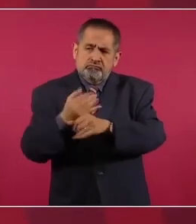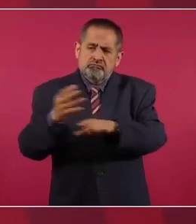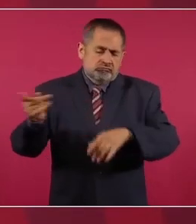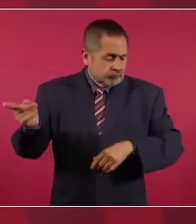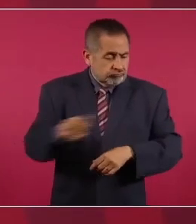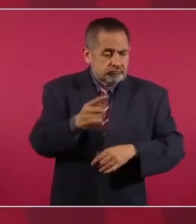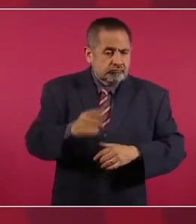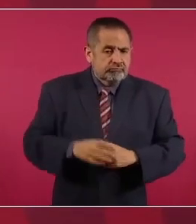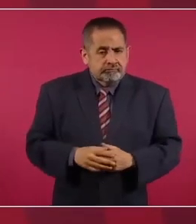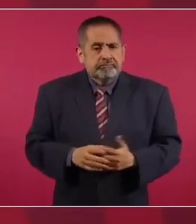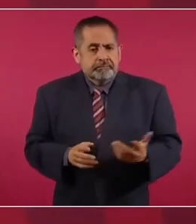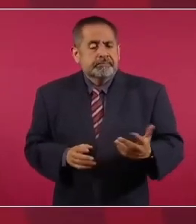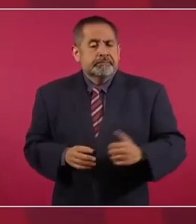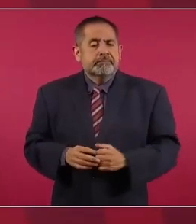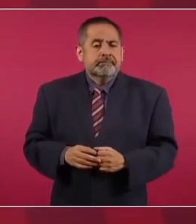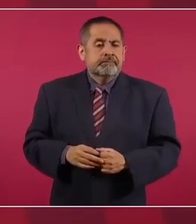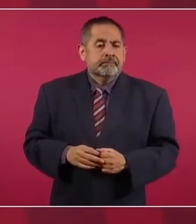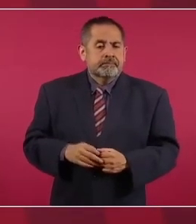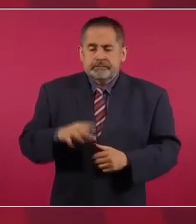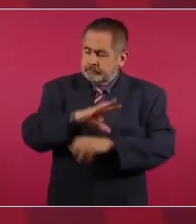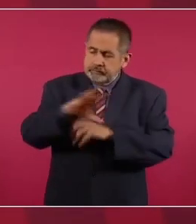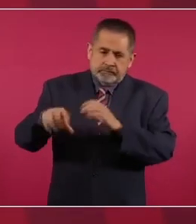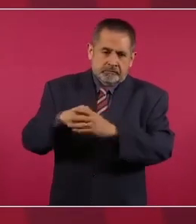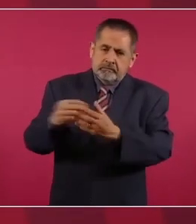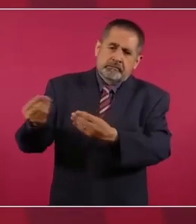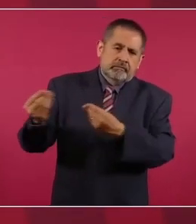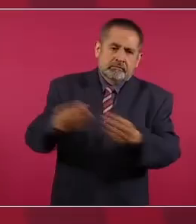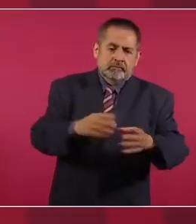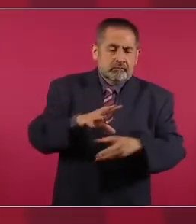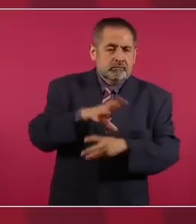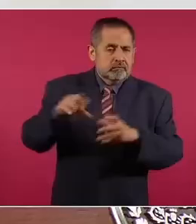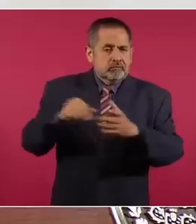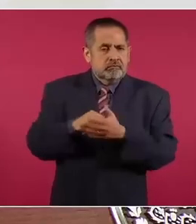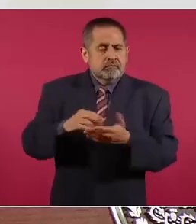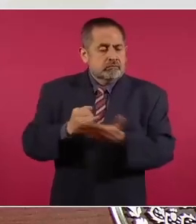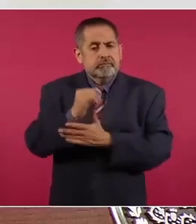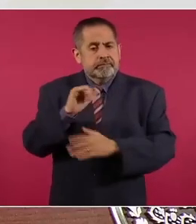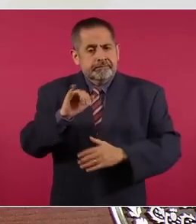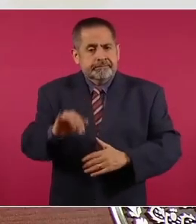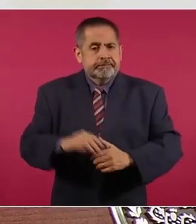para que se entregaran todos los documentos,